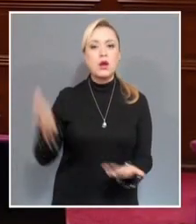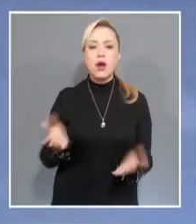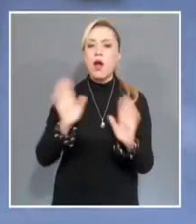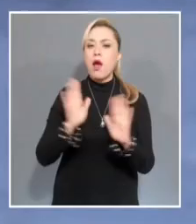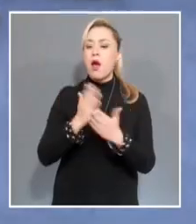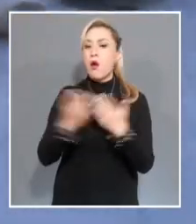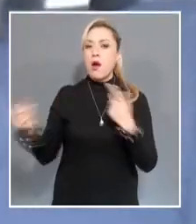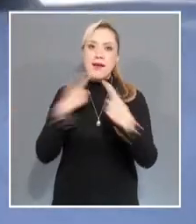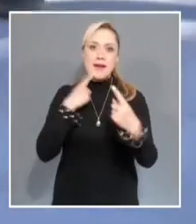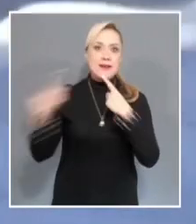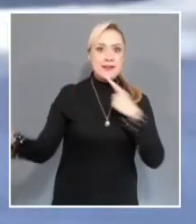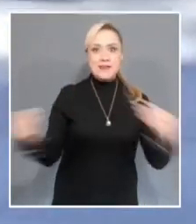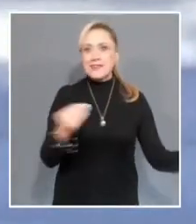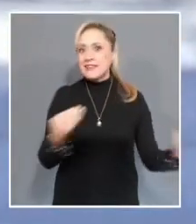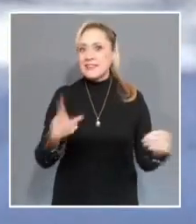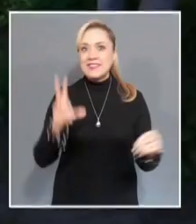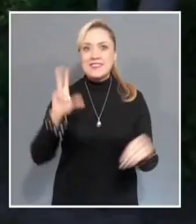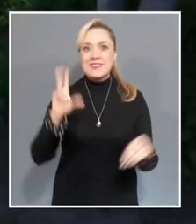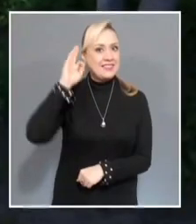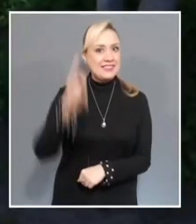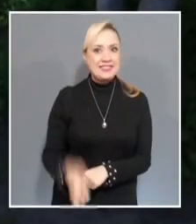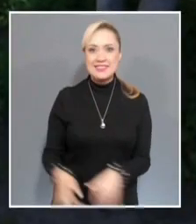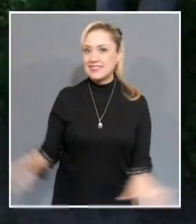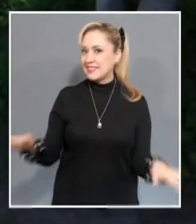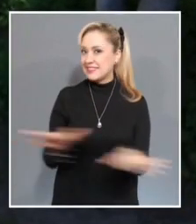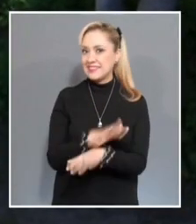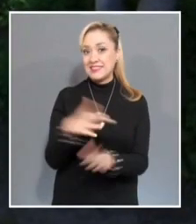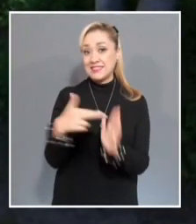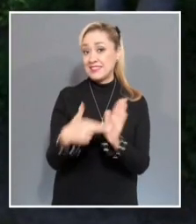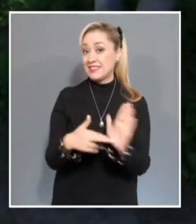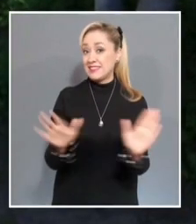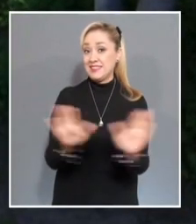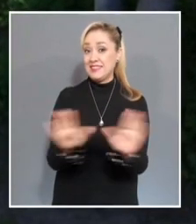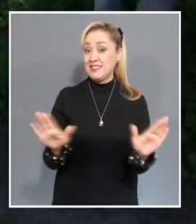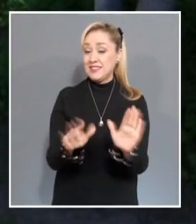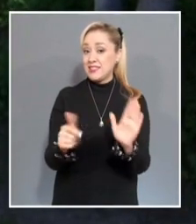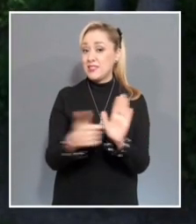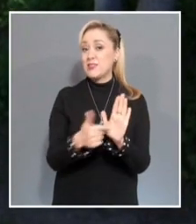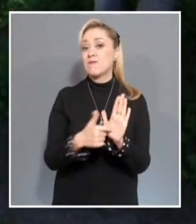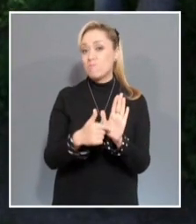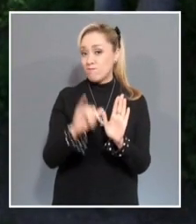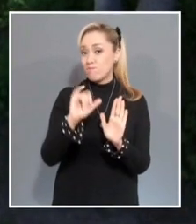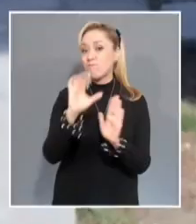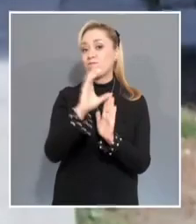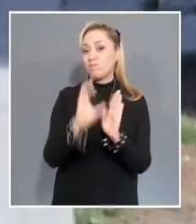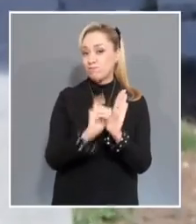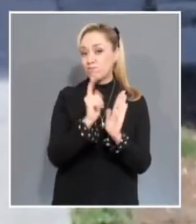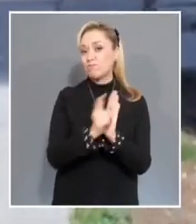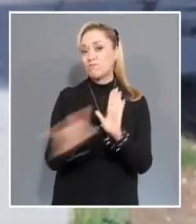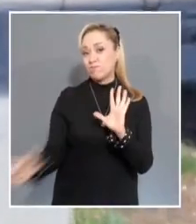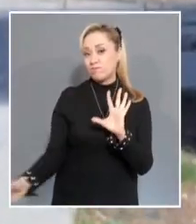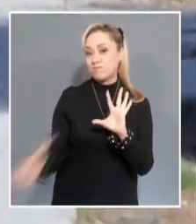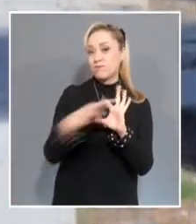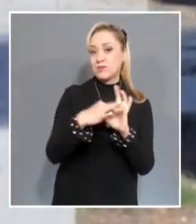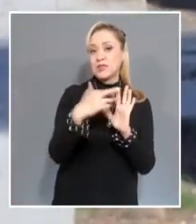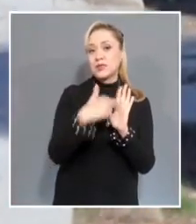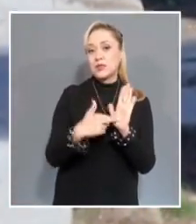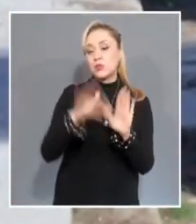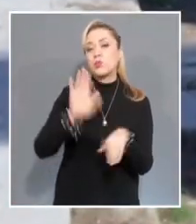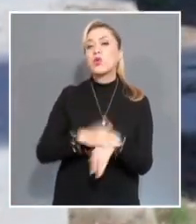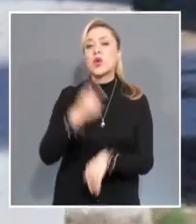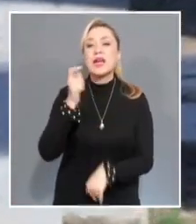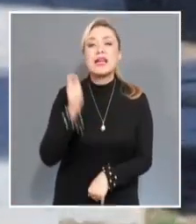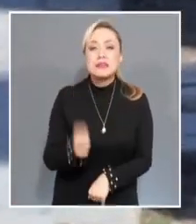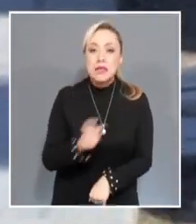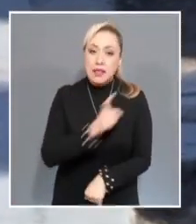proyecto, los cuales proponen la constitucionalidad del requisito, planteando principalmente que se debe considerar